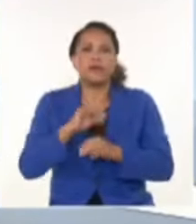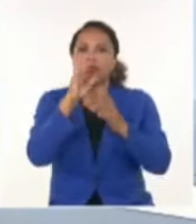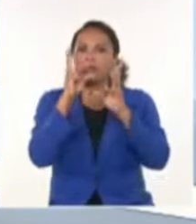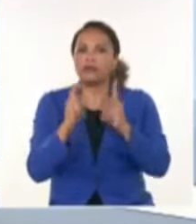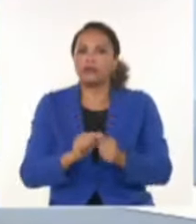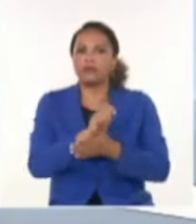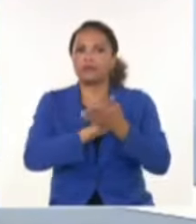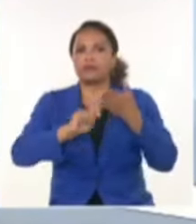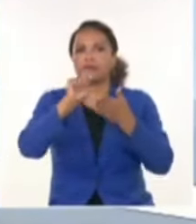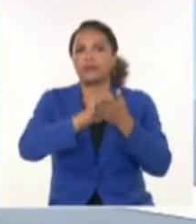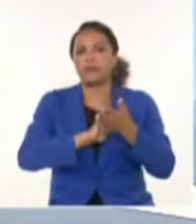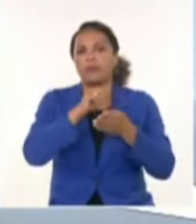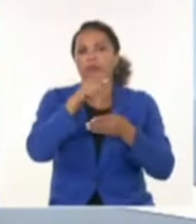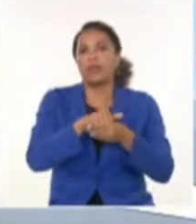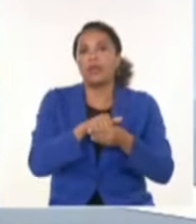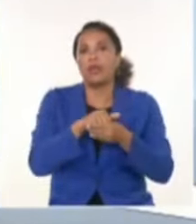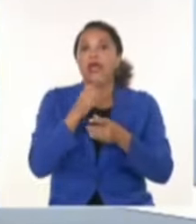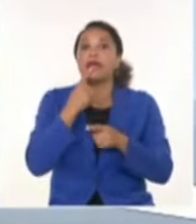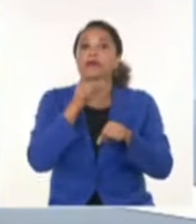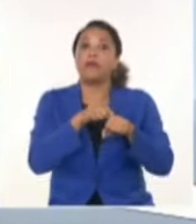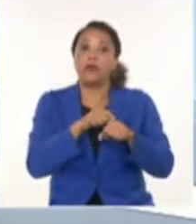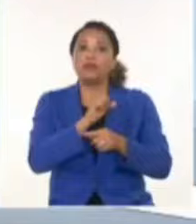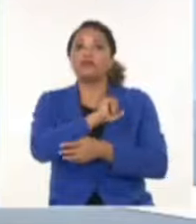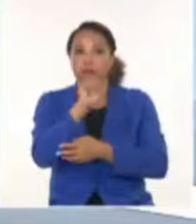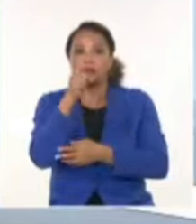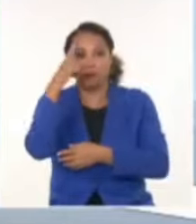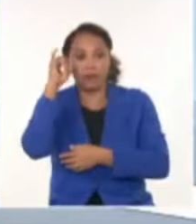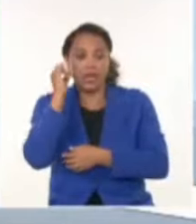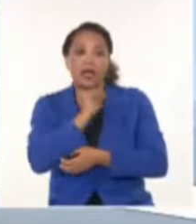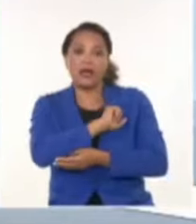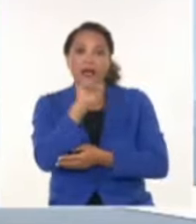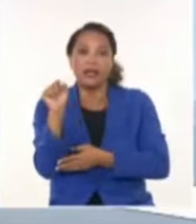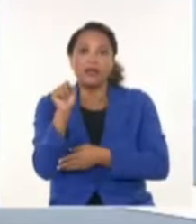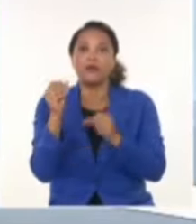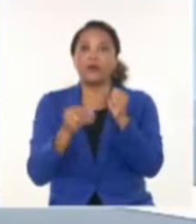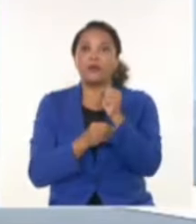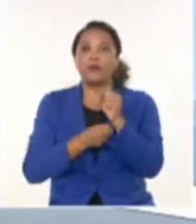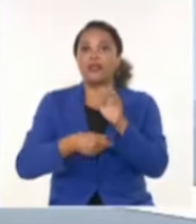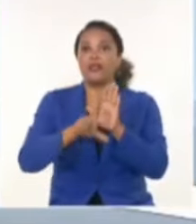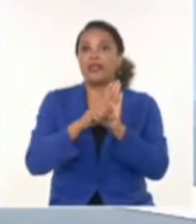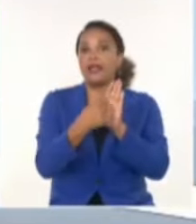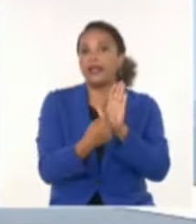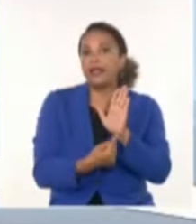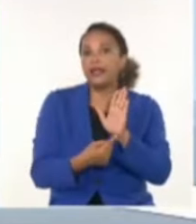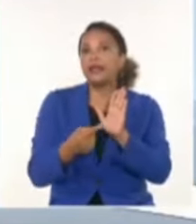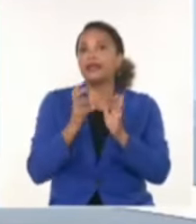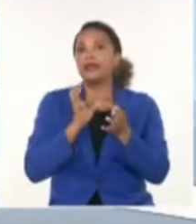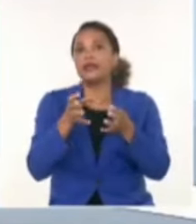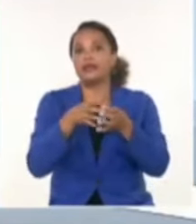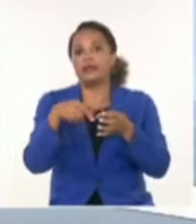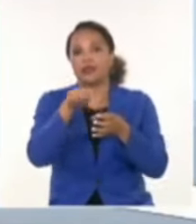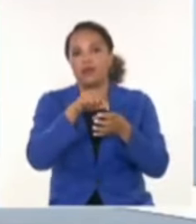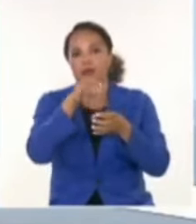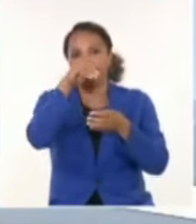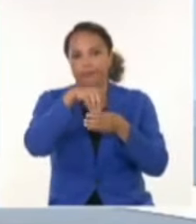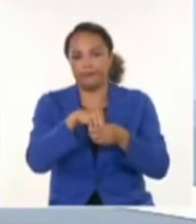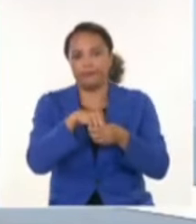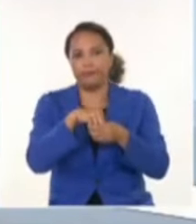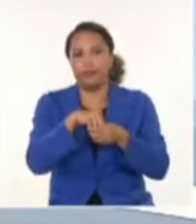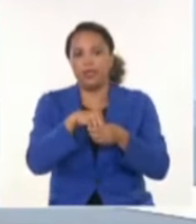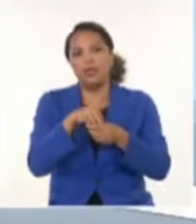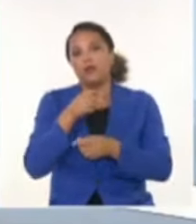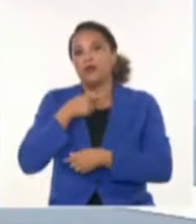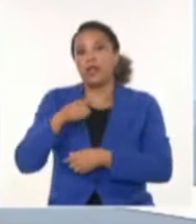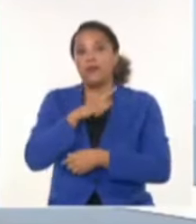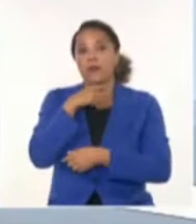salvo en los casos que ha ganado. Que sí ha ganado. Ha ganado en el poder legislativo, en el poder regional y en el poder local. Si pierde entonces